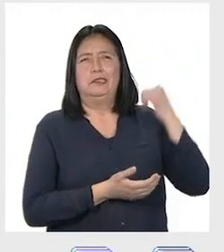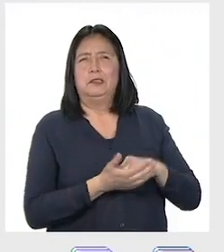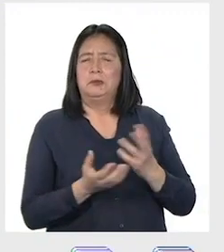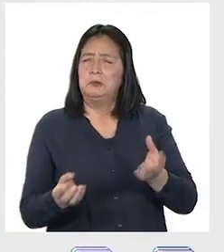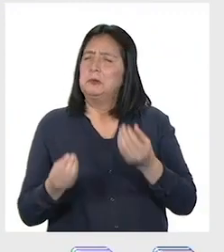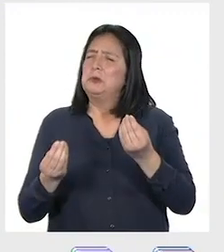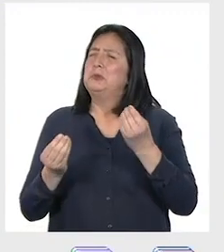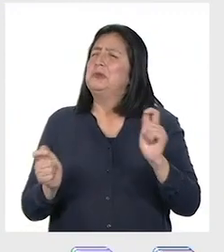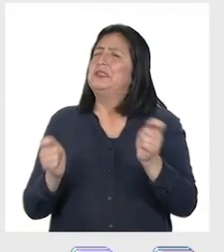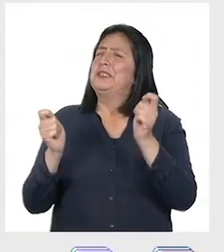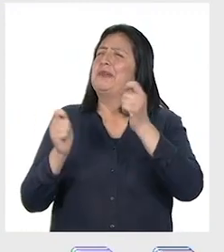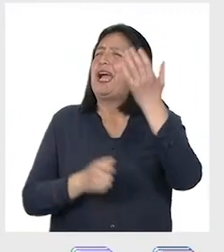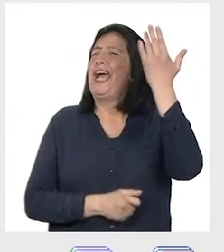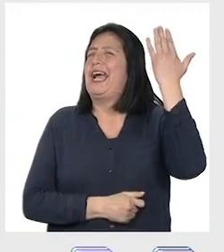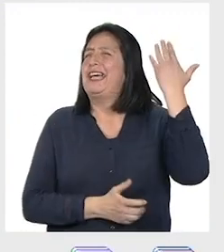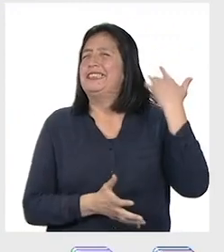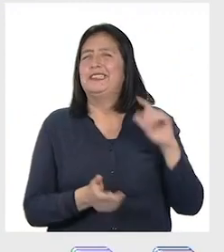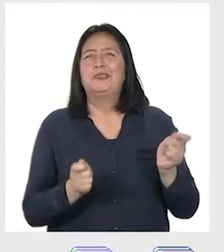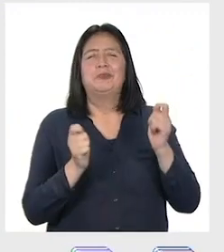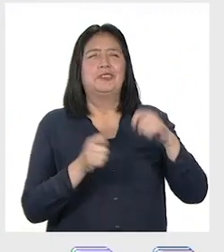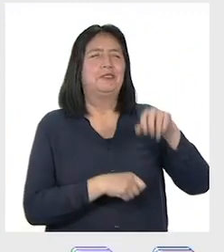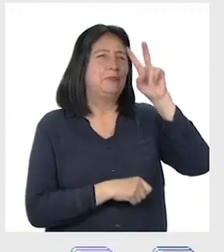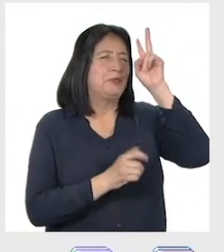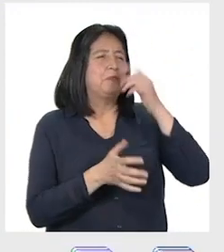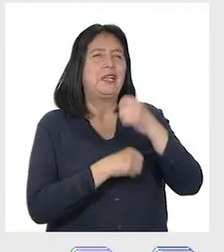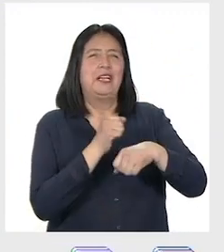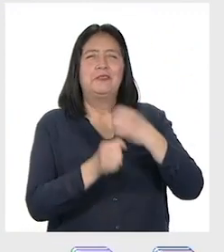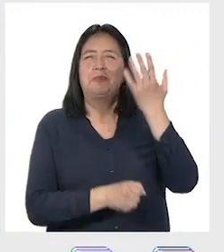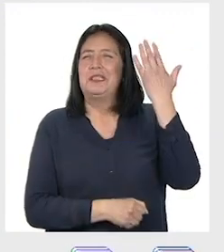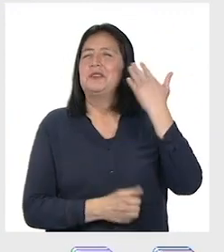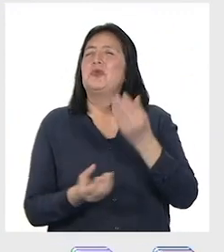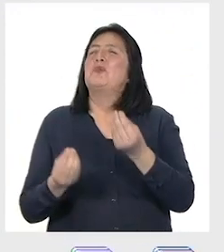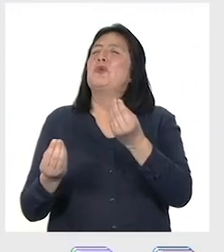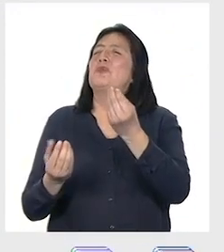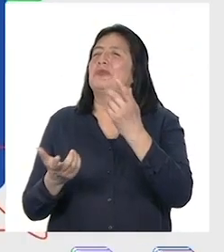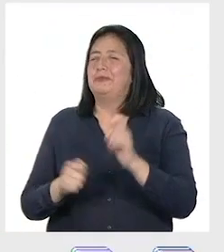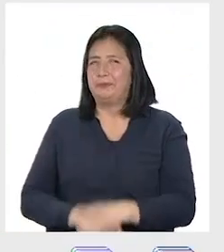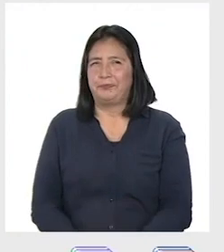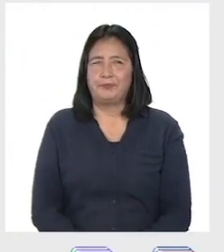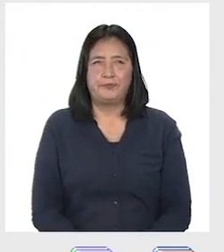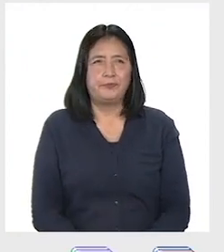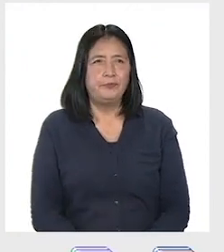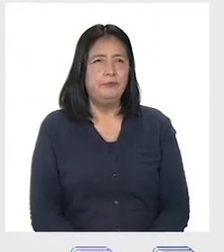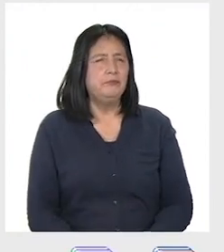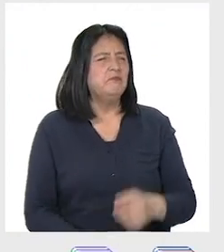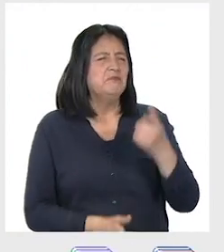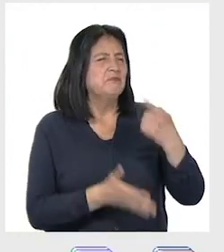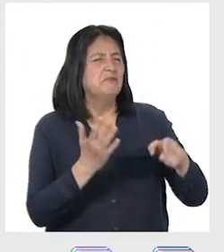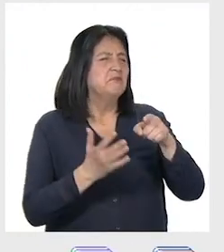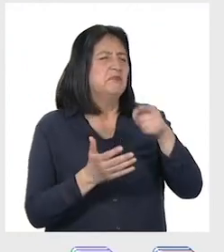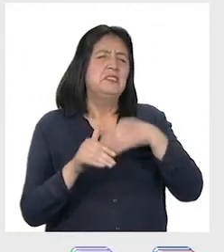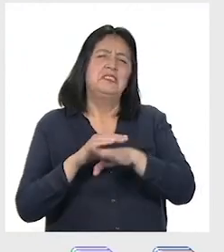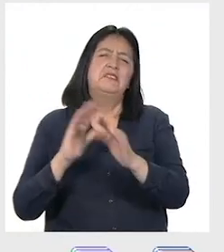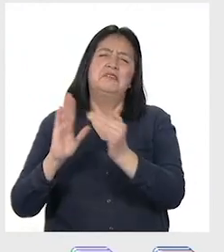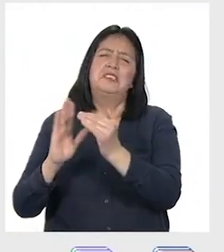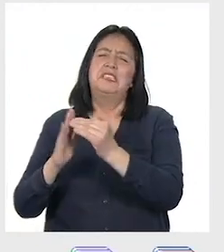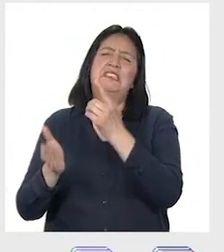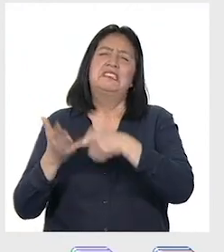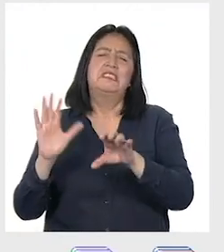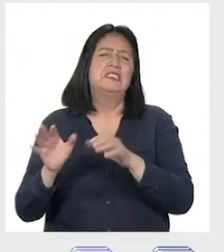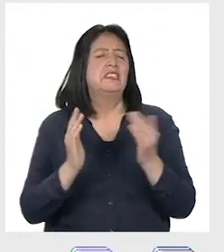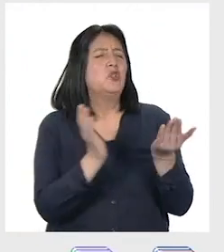¿Cómo celebraban ustedes las fiestas patrias en años anteriores? ¿Qué hacían en sus casas,